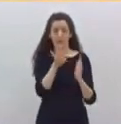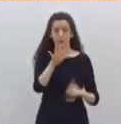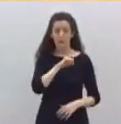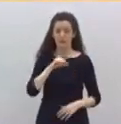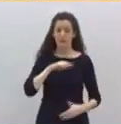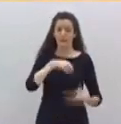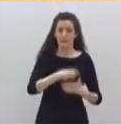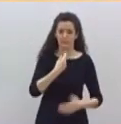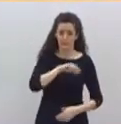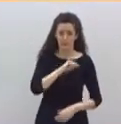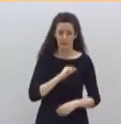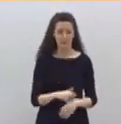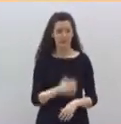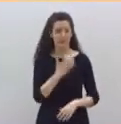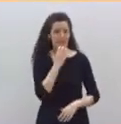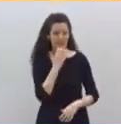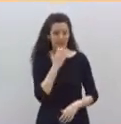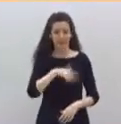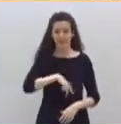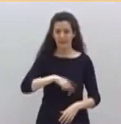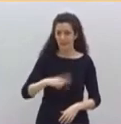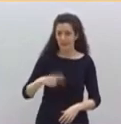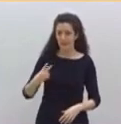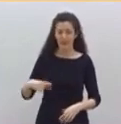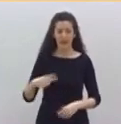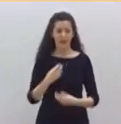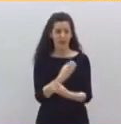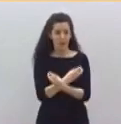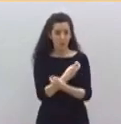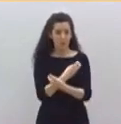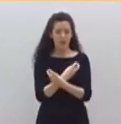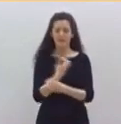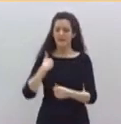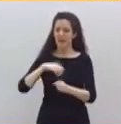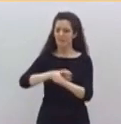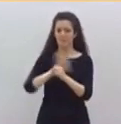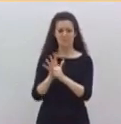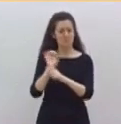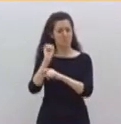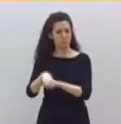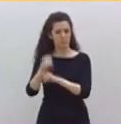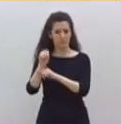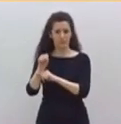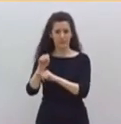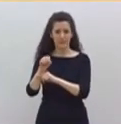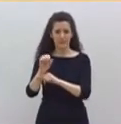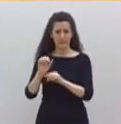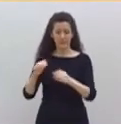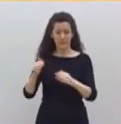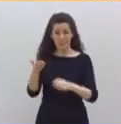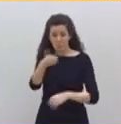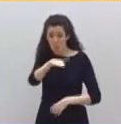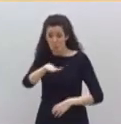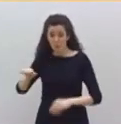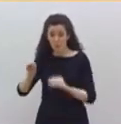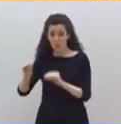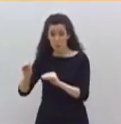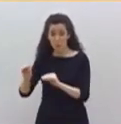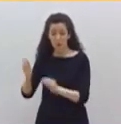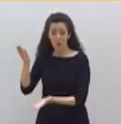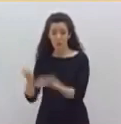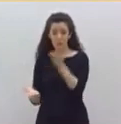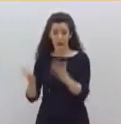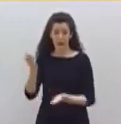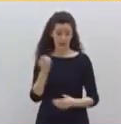Austria ya hayan derrotado a la pandemia con menos víctimas que en una sola jornada de lucha contra el virus en